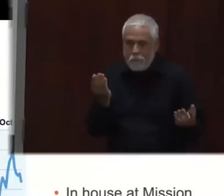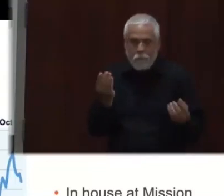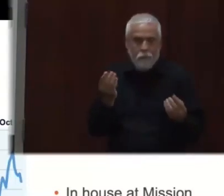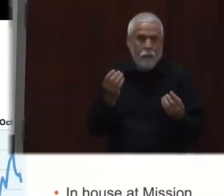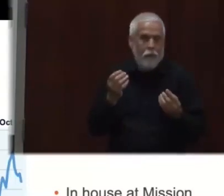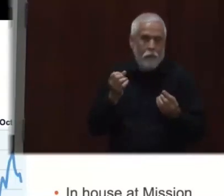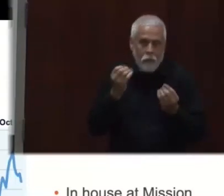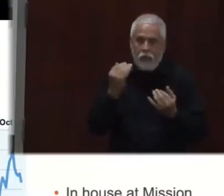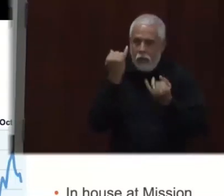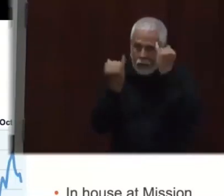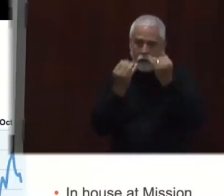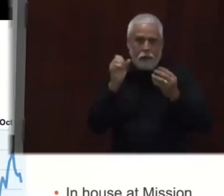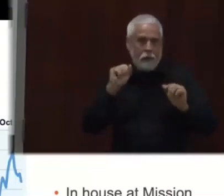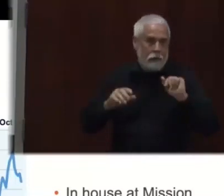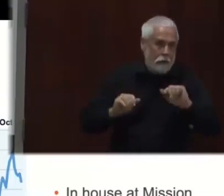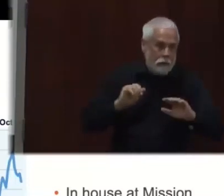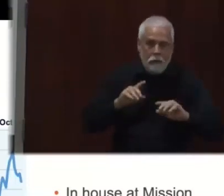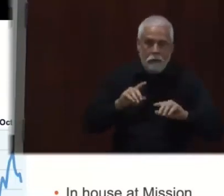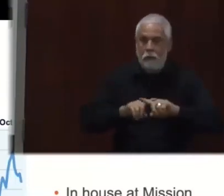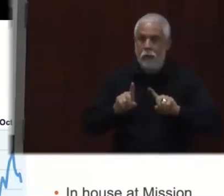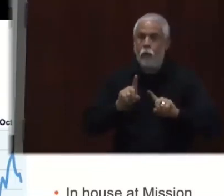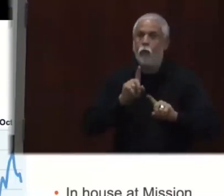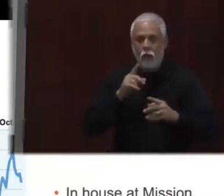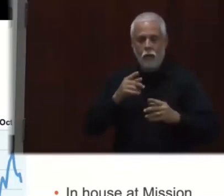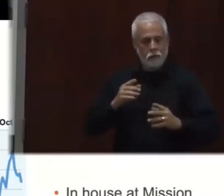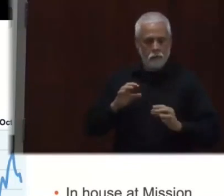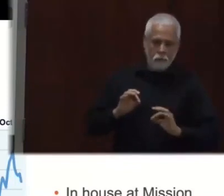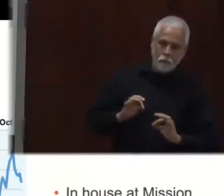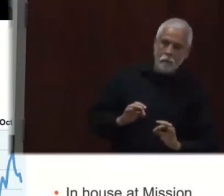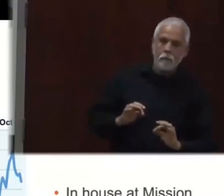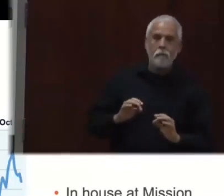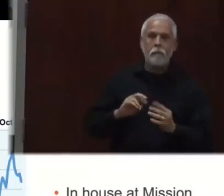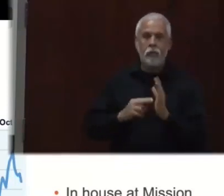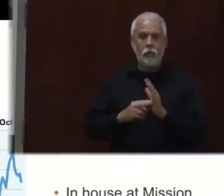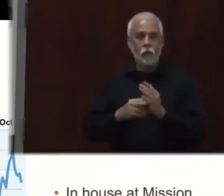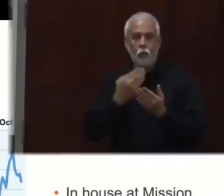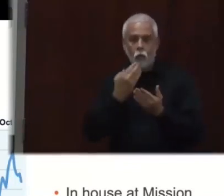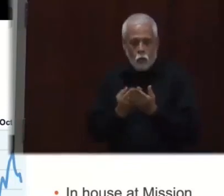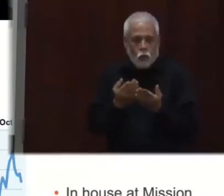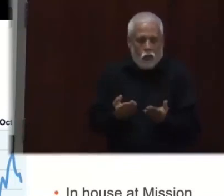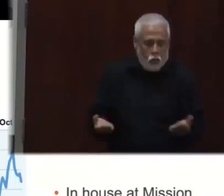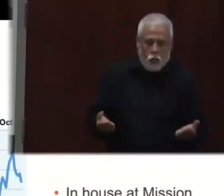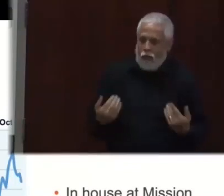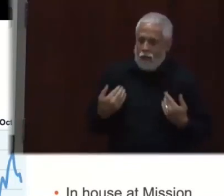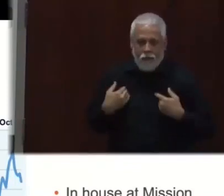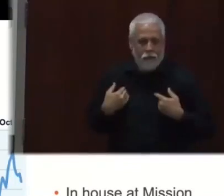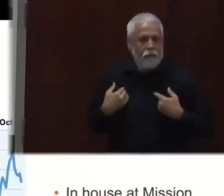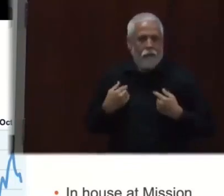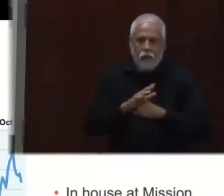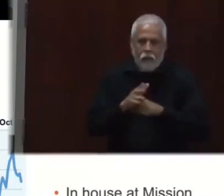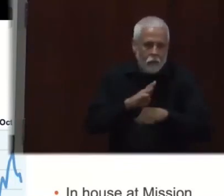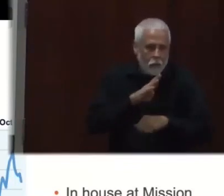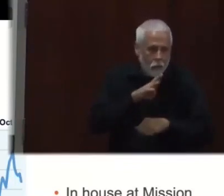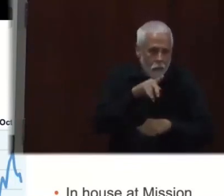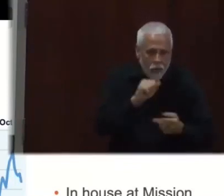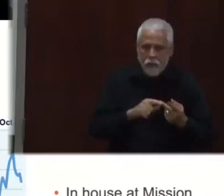las camillas, los suministros. Y los equipos protectores personales. Y estamos mucho mejor de